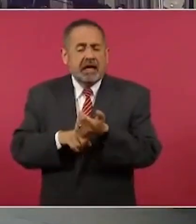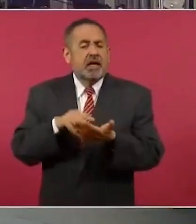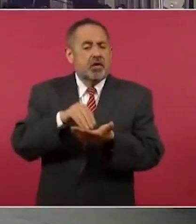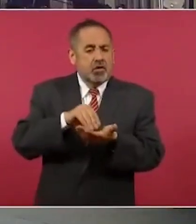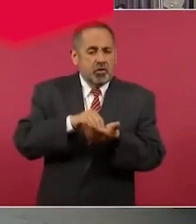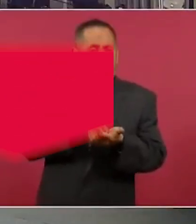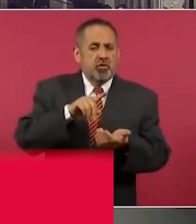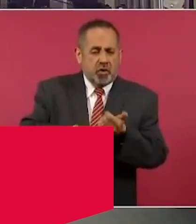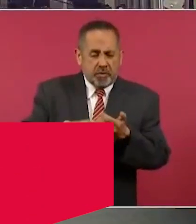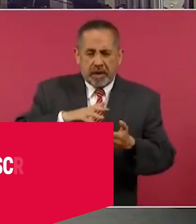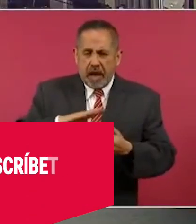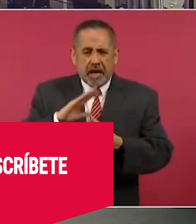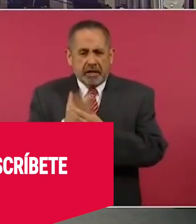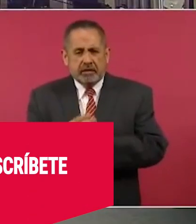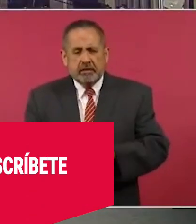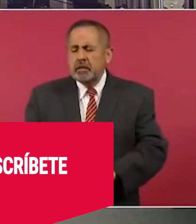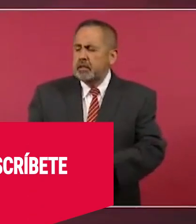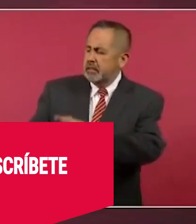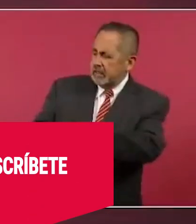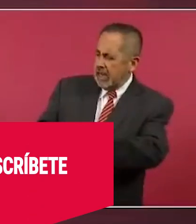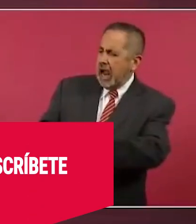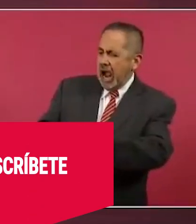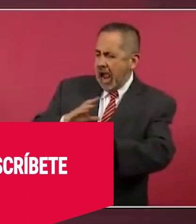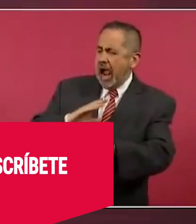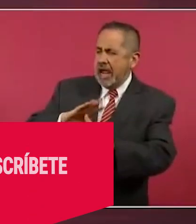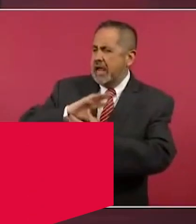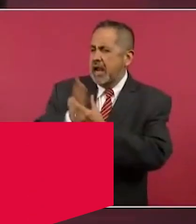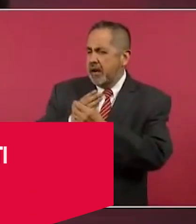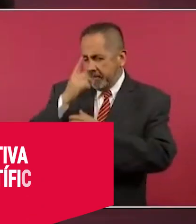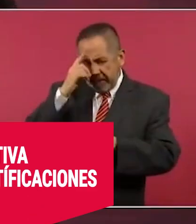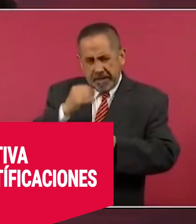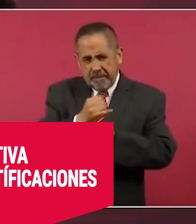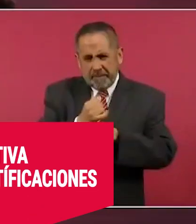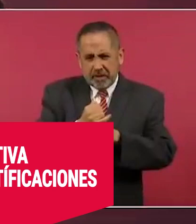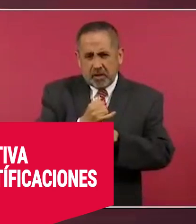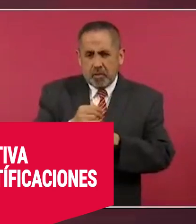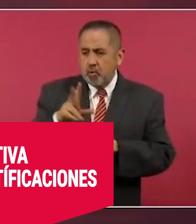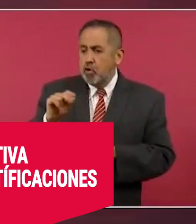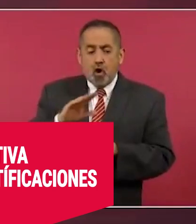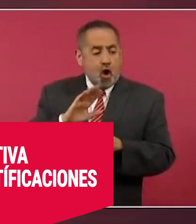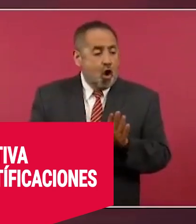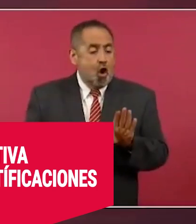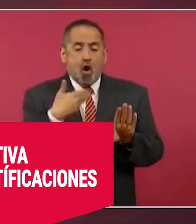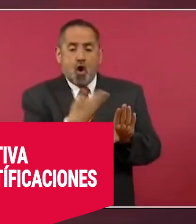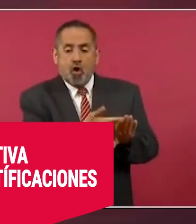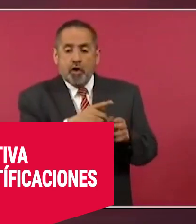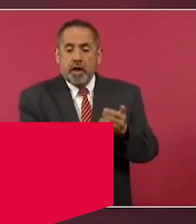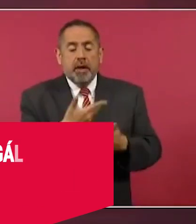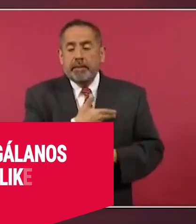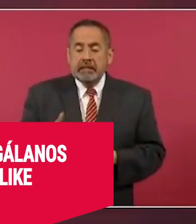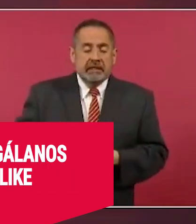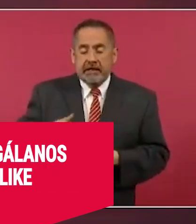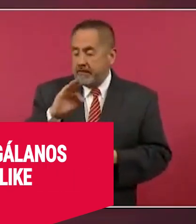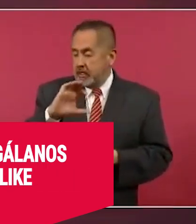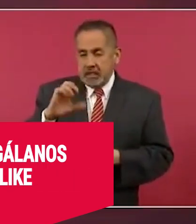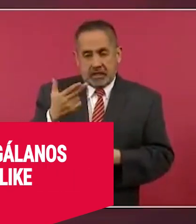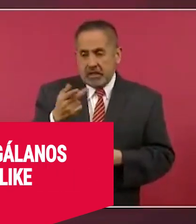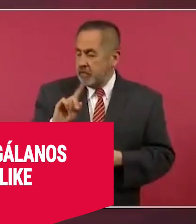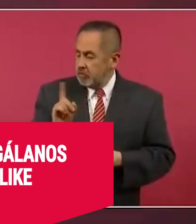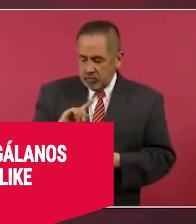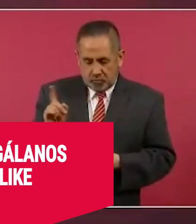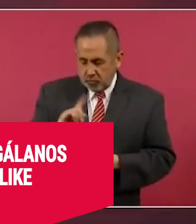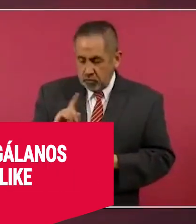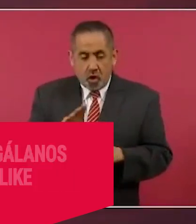Existen carpetas de investigación, pero no en contra del presidente Calderón, sino de